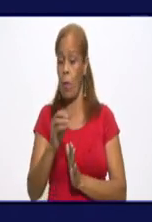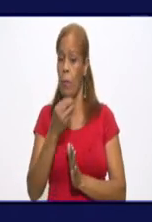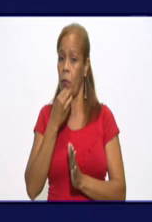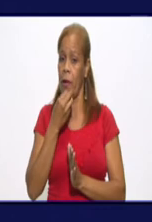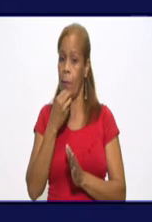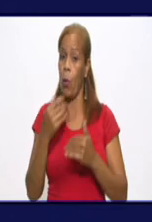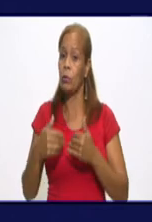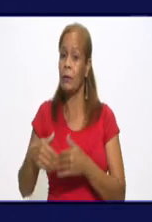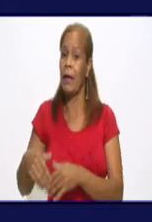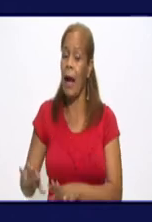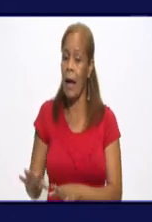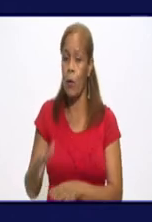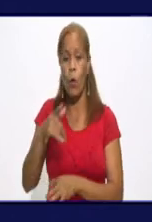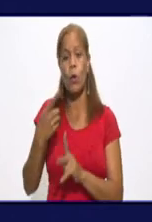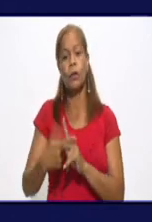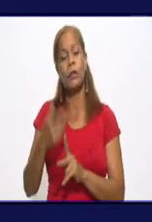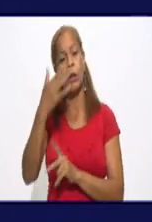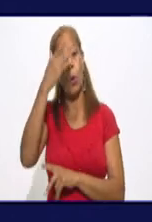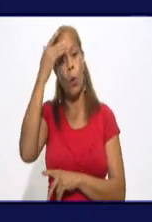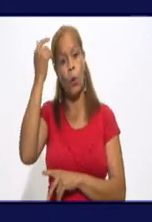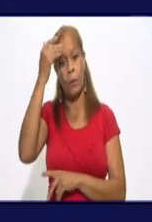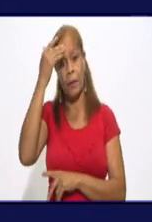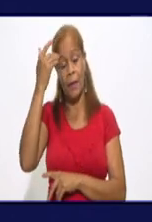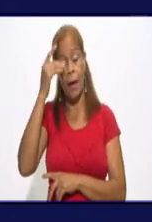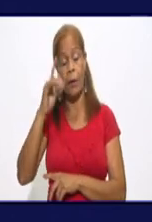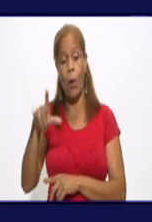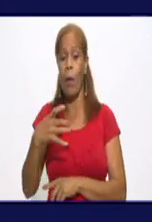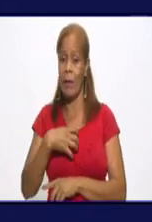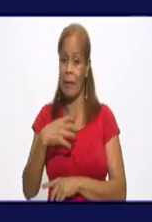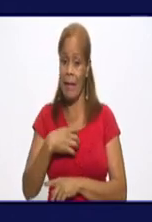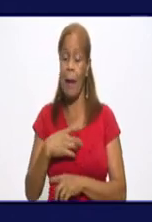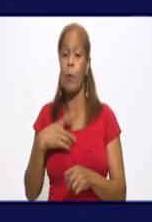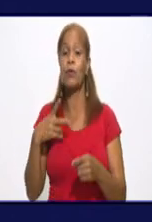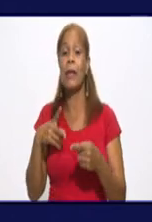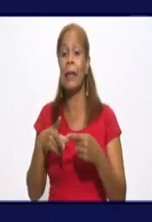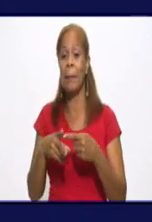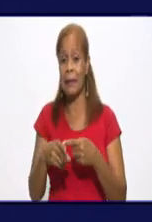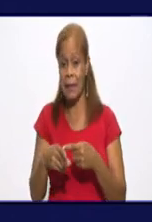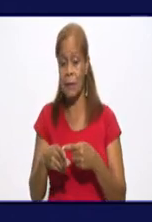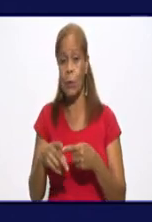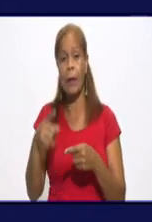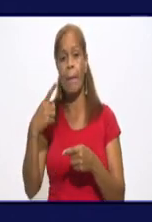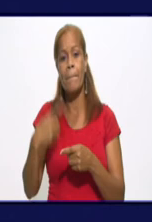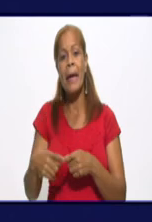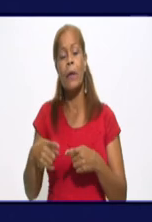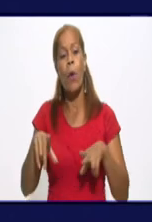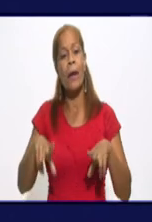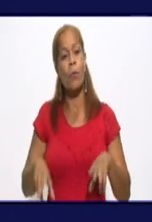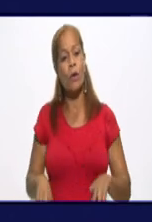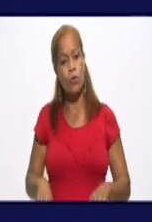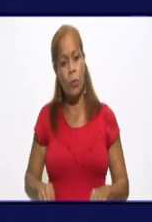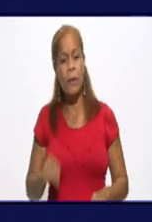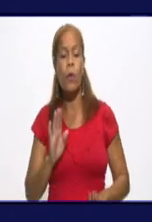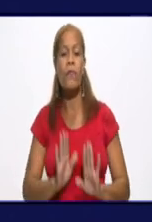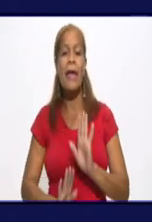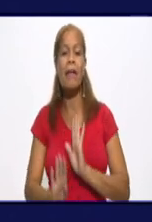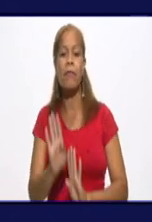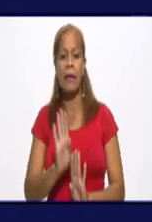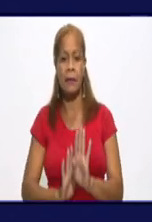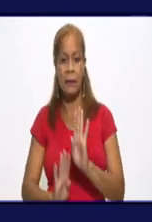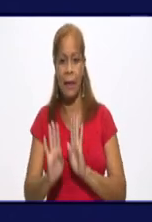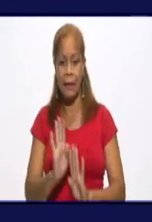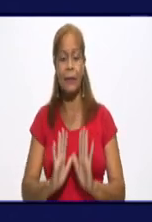concepto, aún, te reitero, con todas las limitaciones que existen, pero hemos asumido defender cómo avanzar, aunque sea